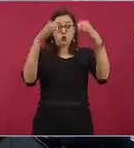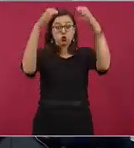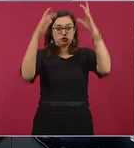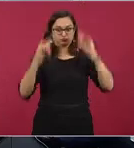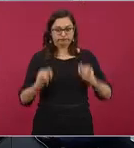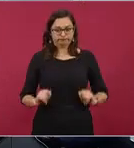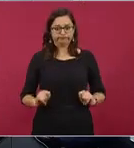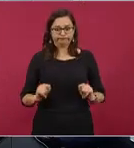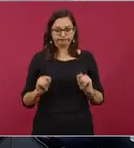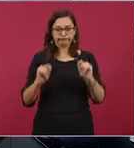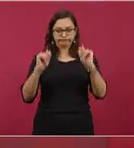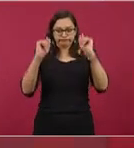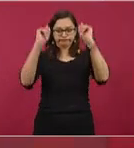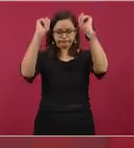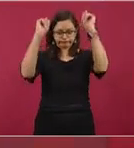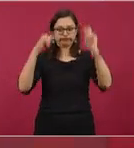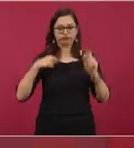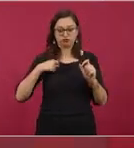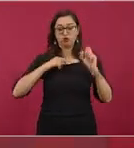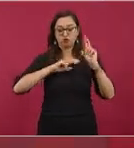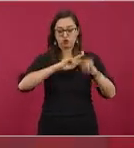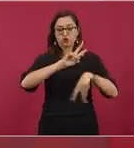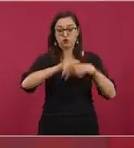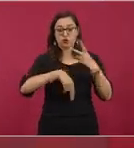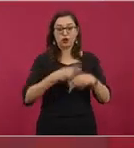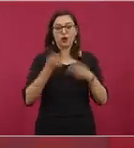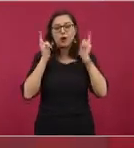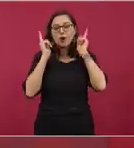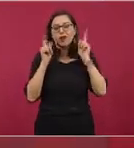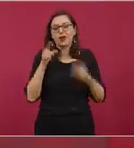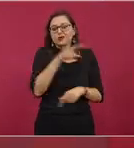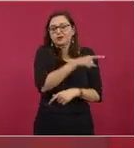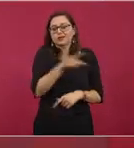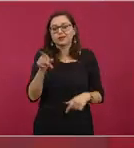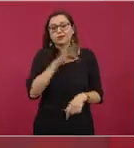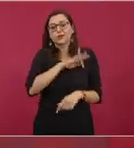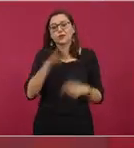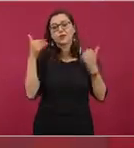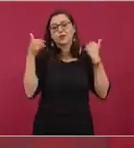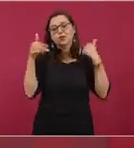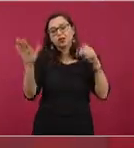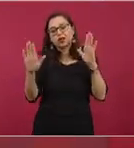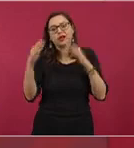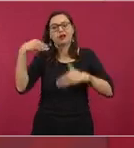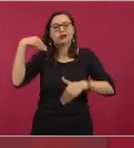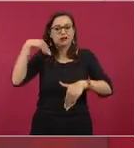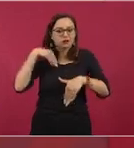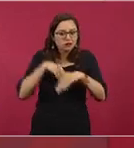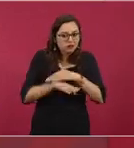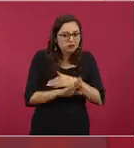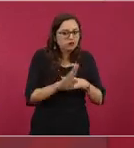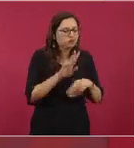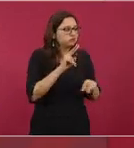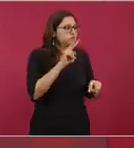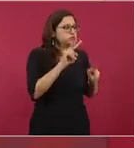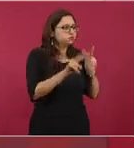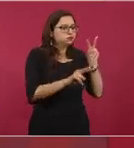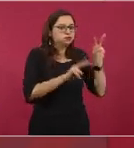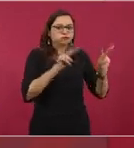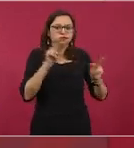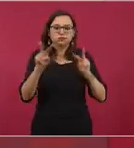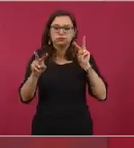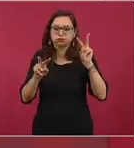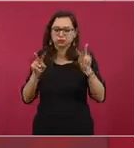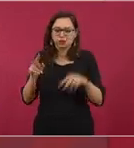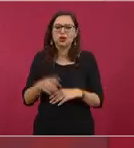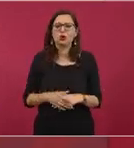que fuera este para que vieran ojalá